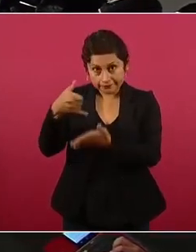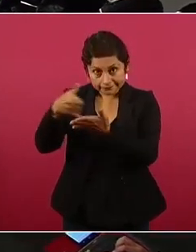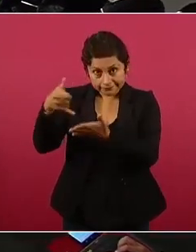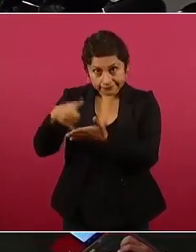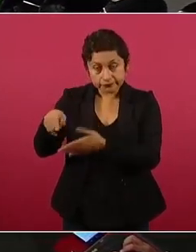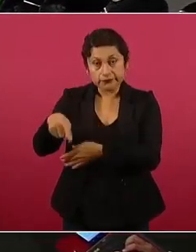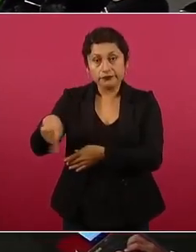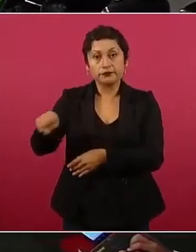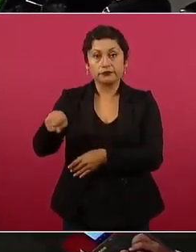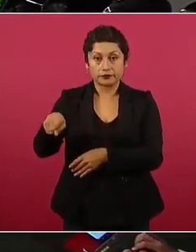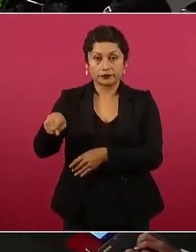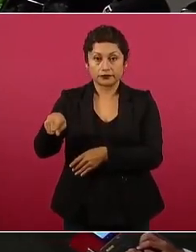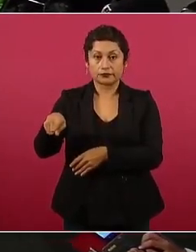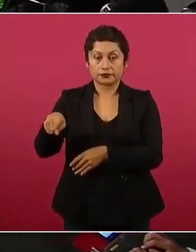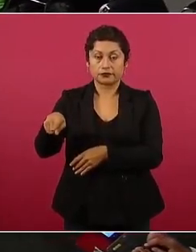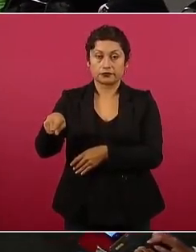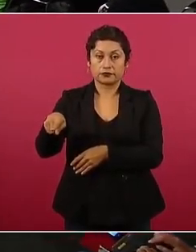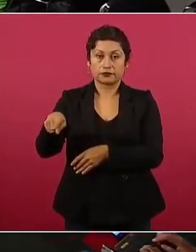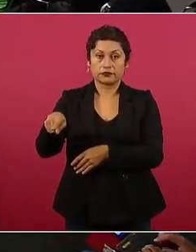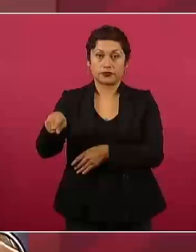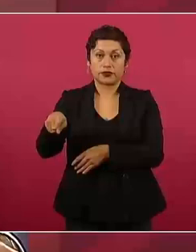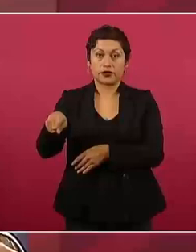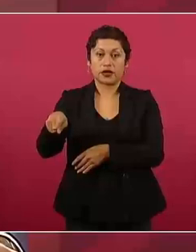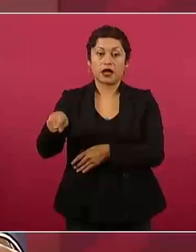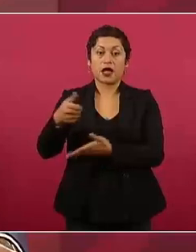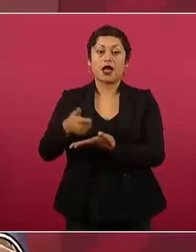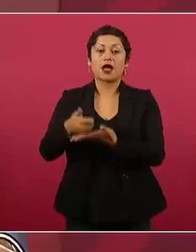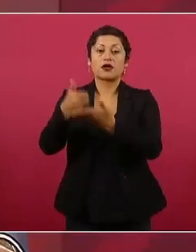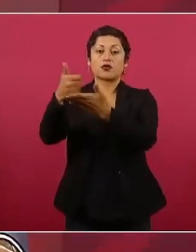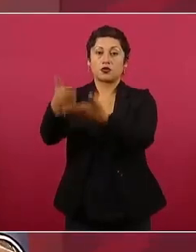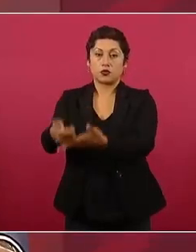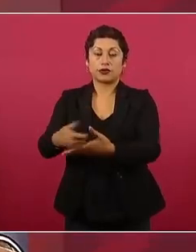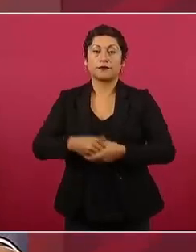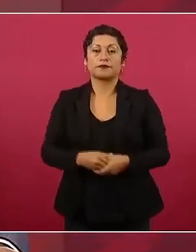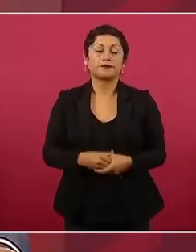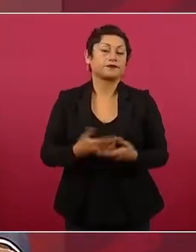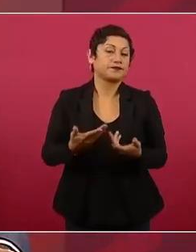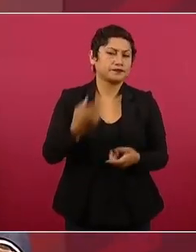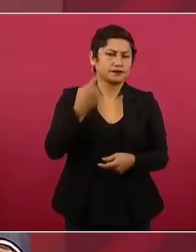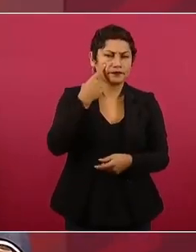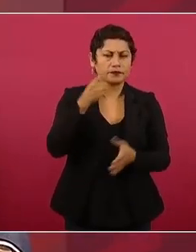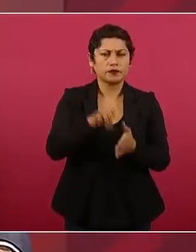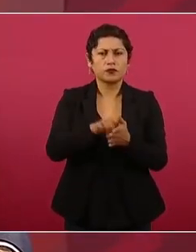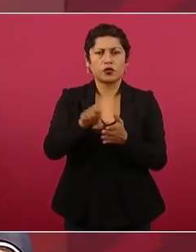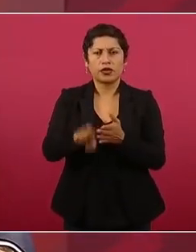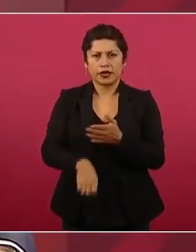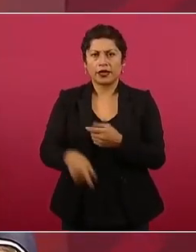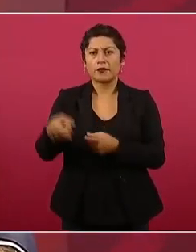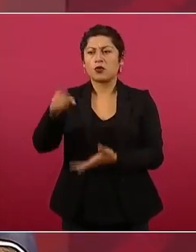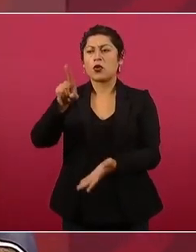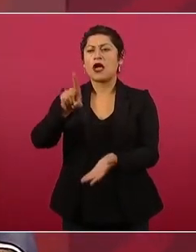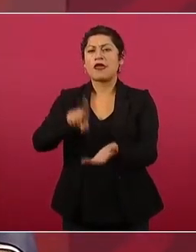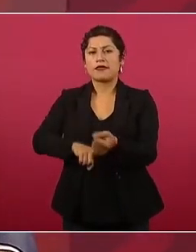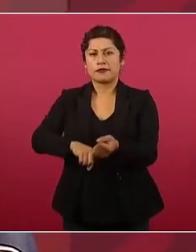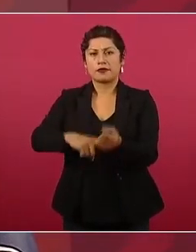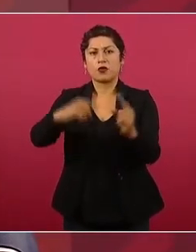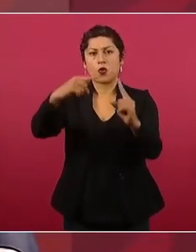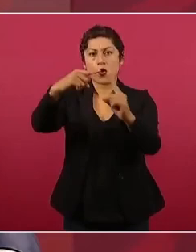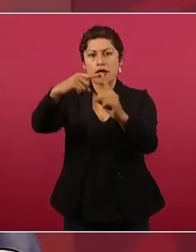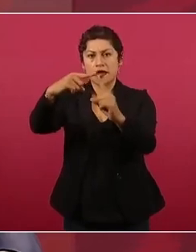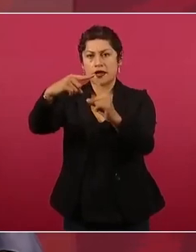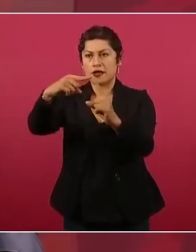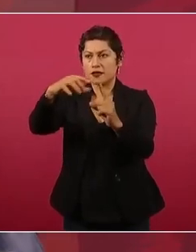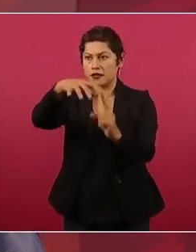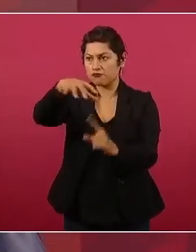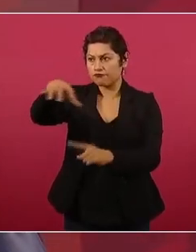Tenemos mucha gente de las iglesias que me han venido a